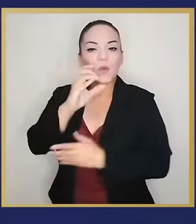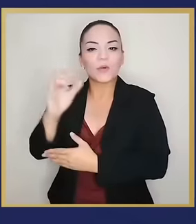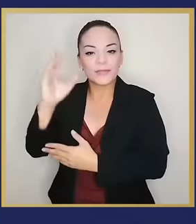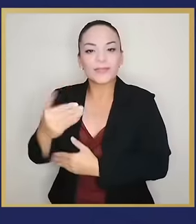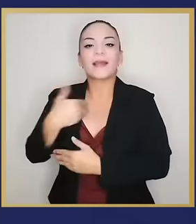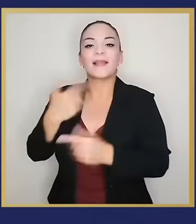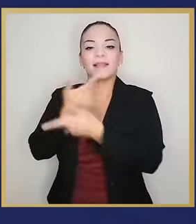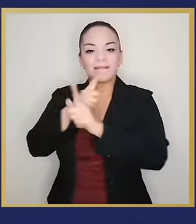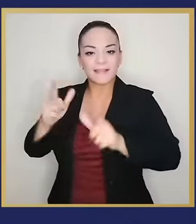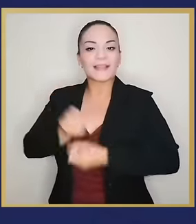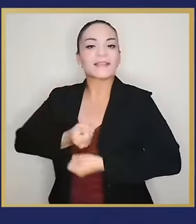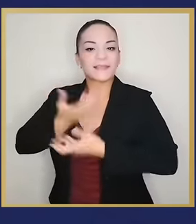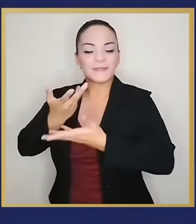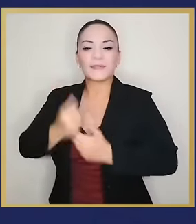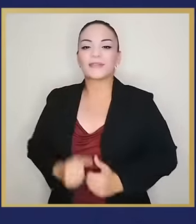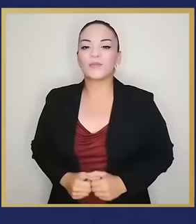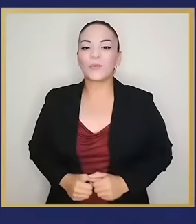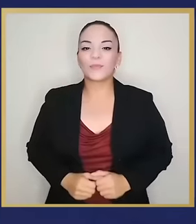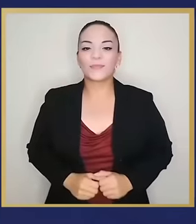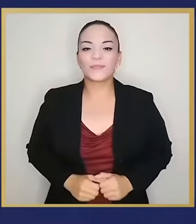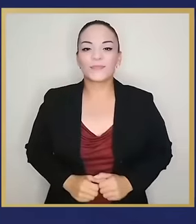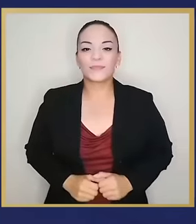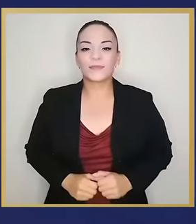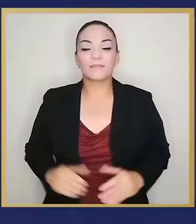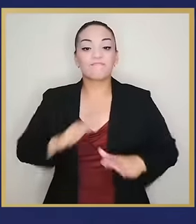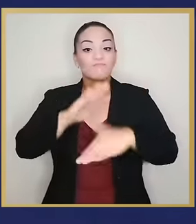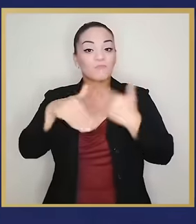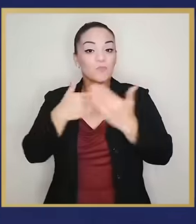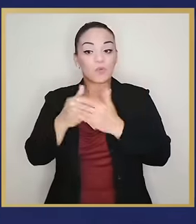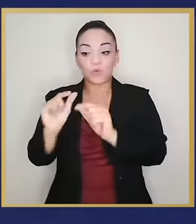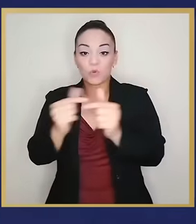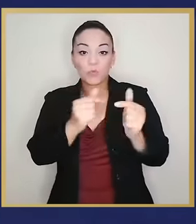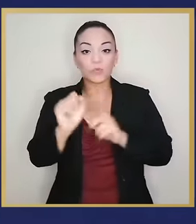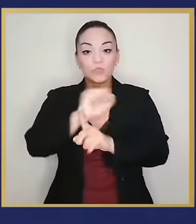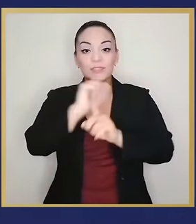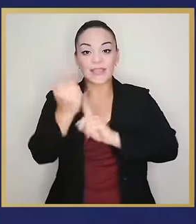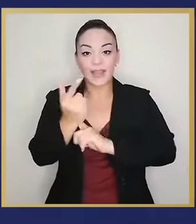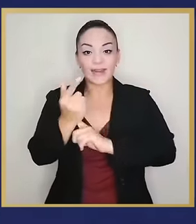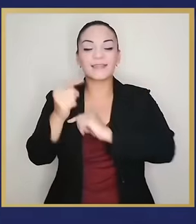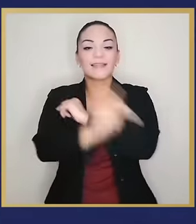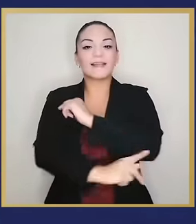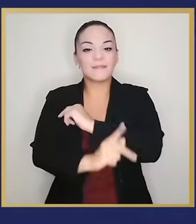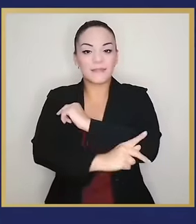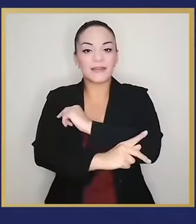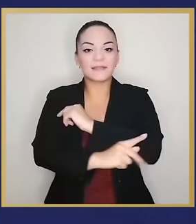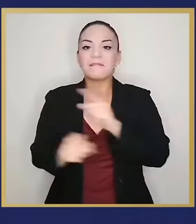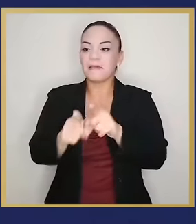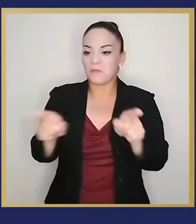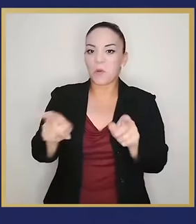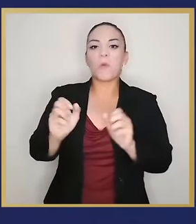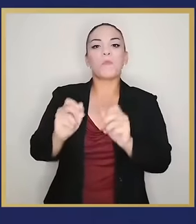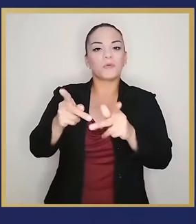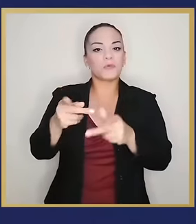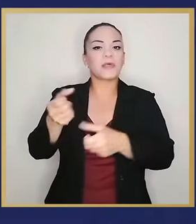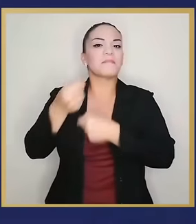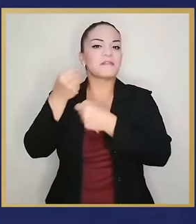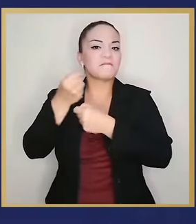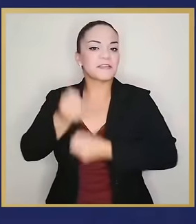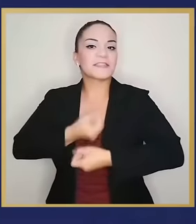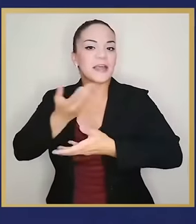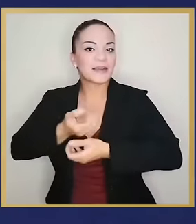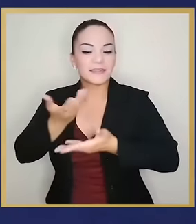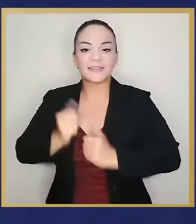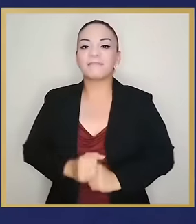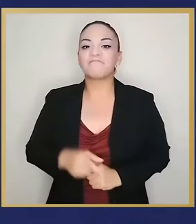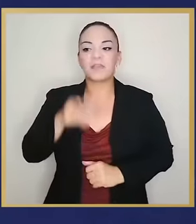Yo opino que en Costa Rica hay libertad de expresión, todos los grupos sociales que tenemos en este país tienen la